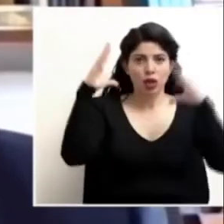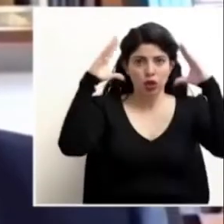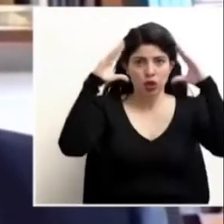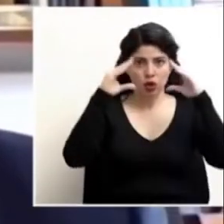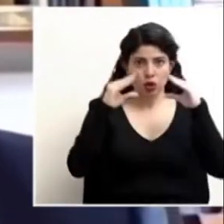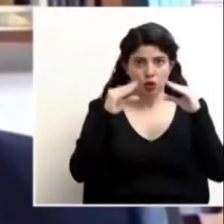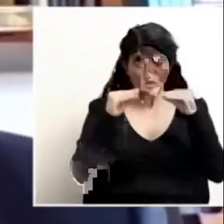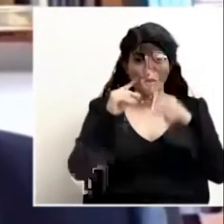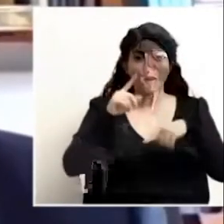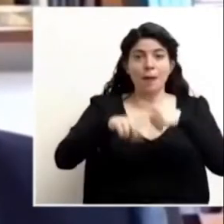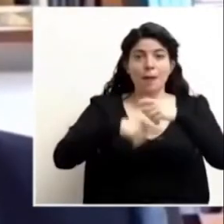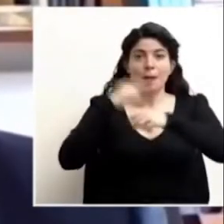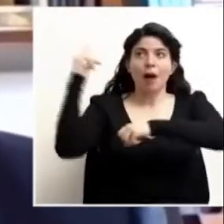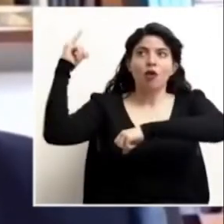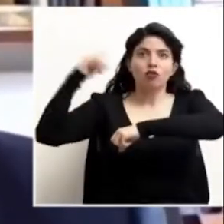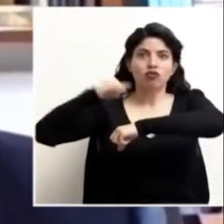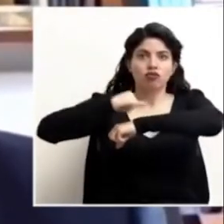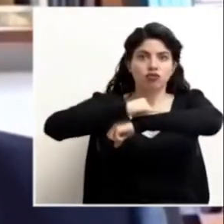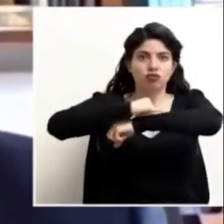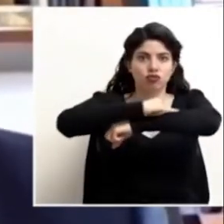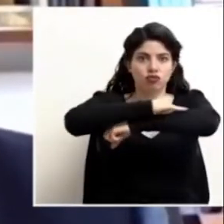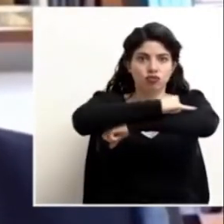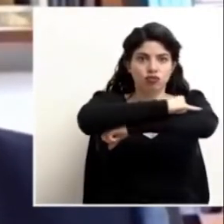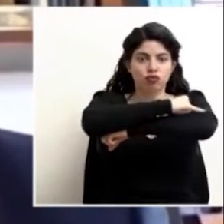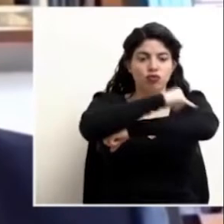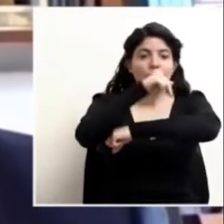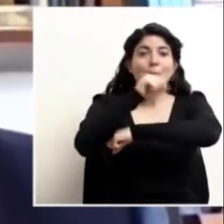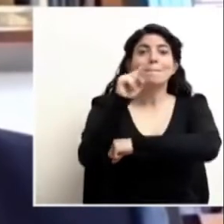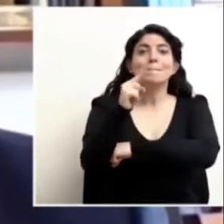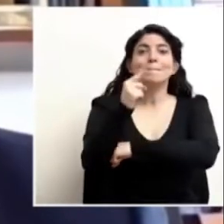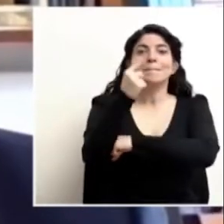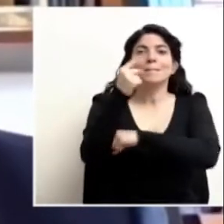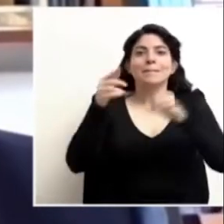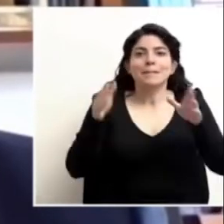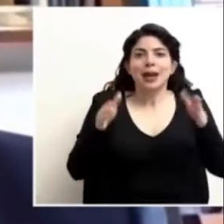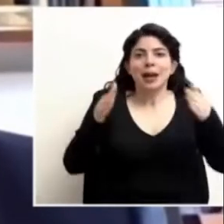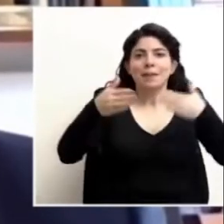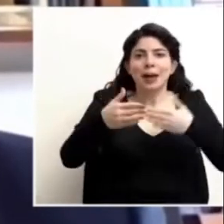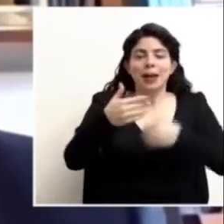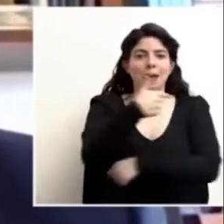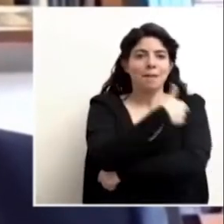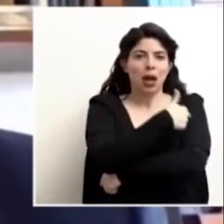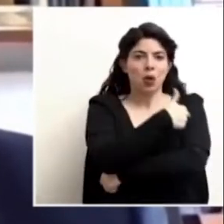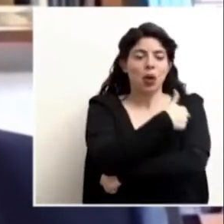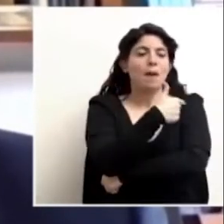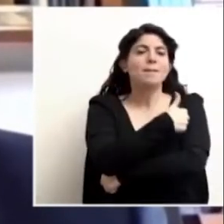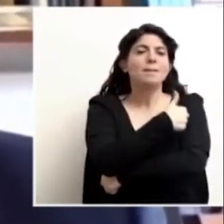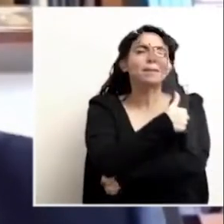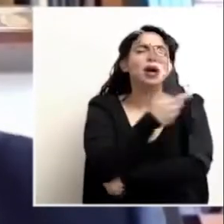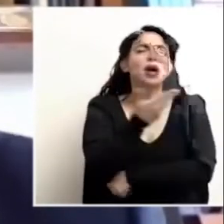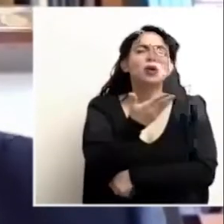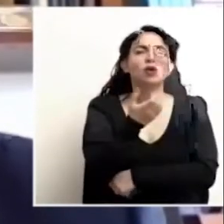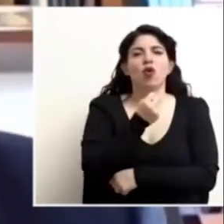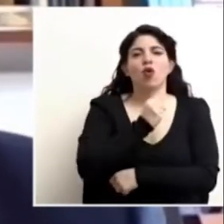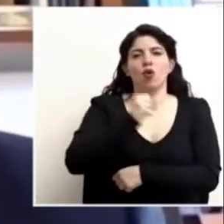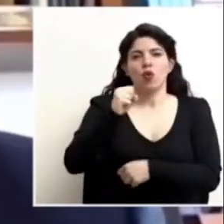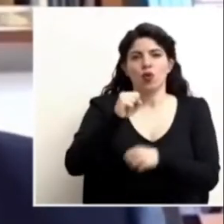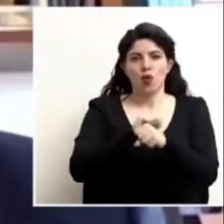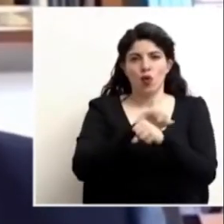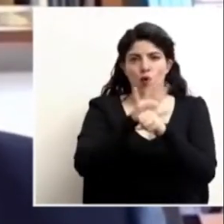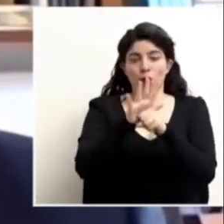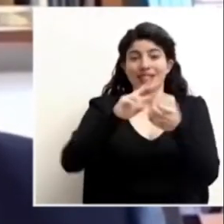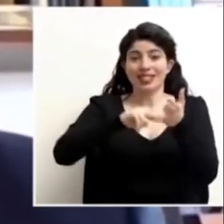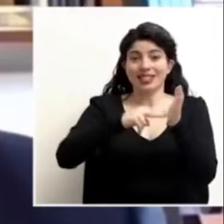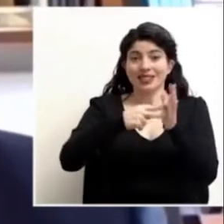estará arribando al país vía aérea el primer set de vacunas contra la COVID-19. Es decir,